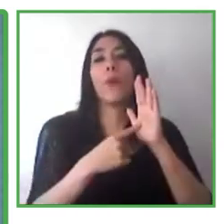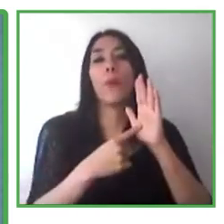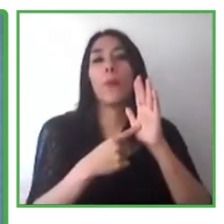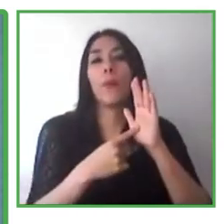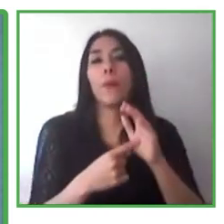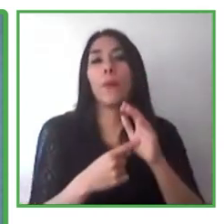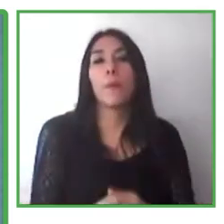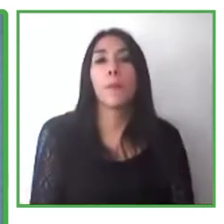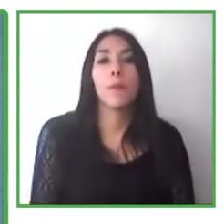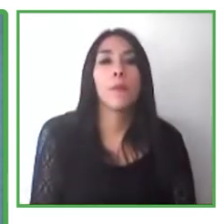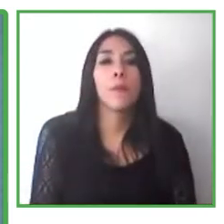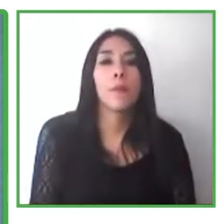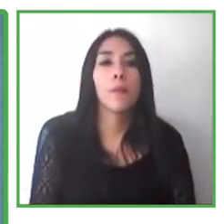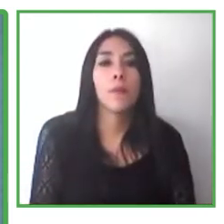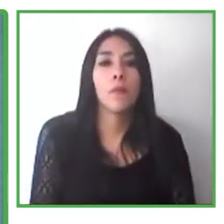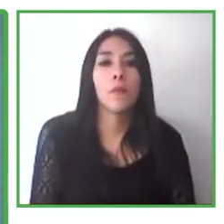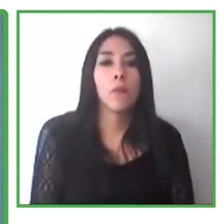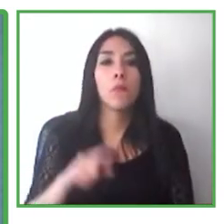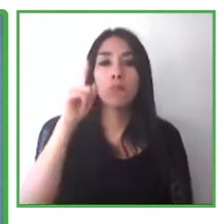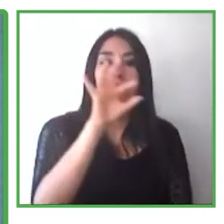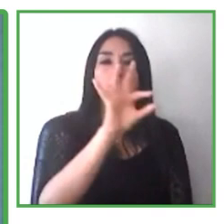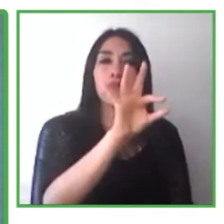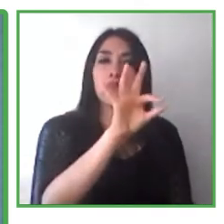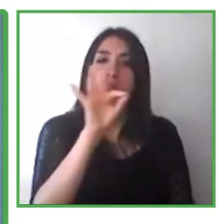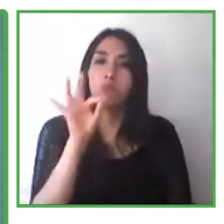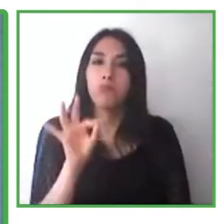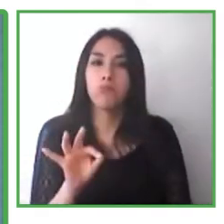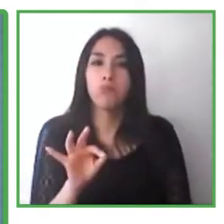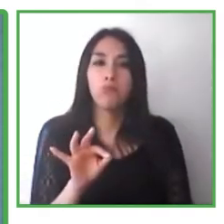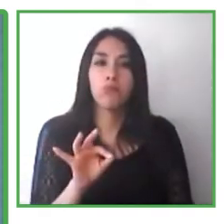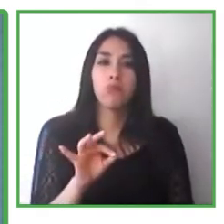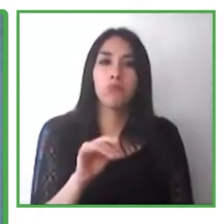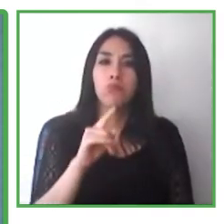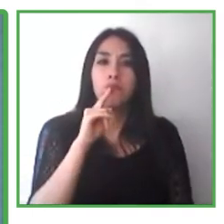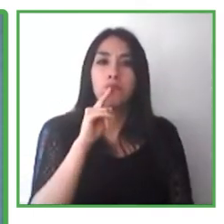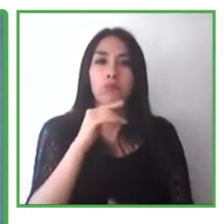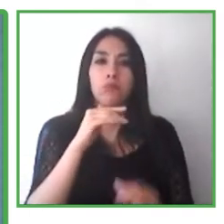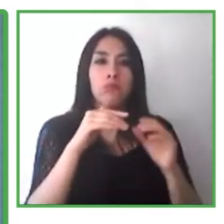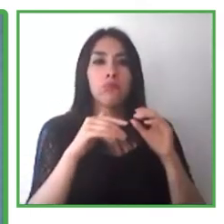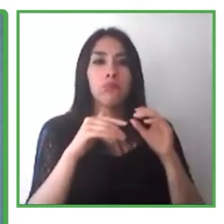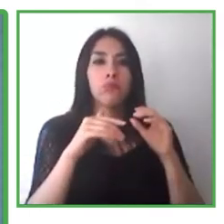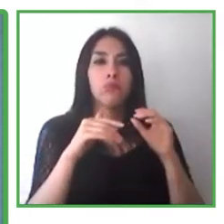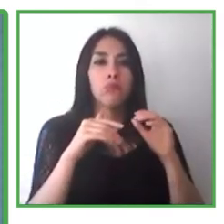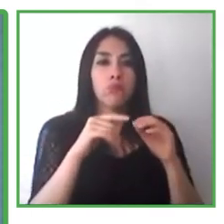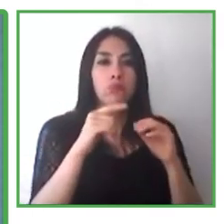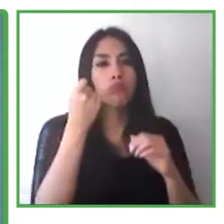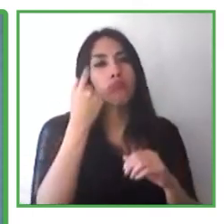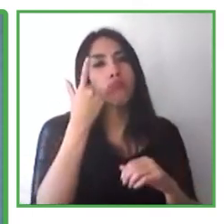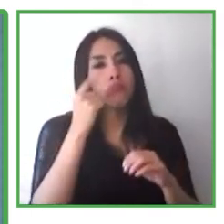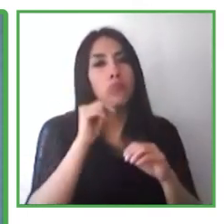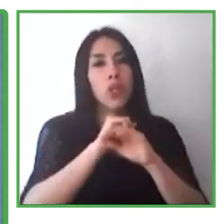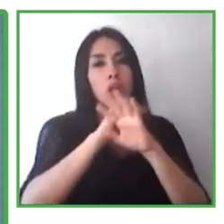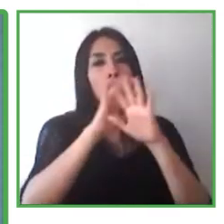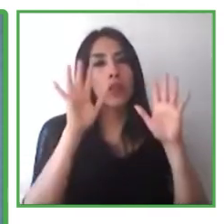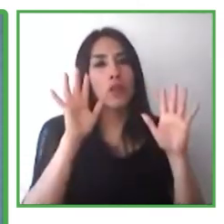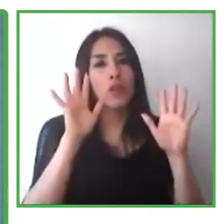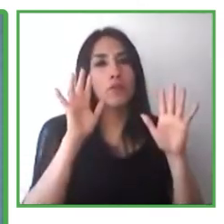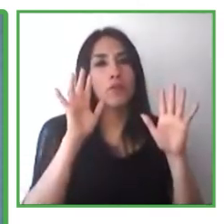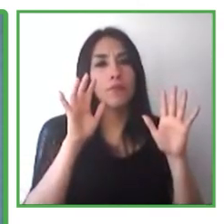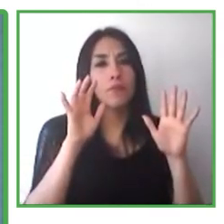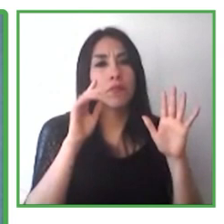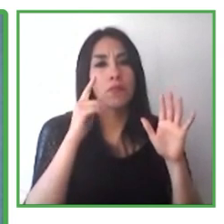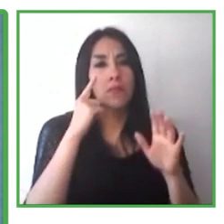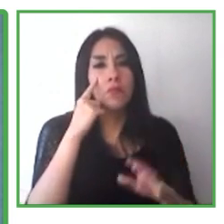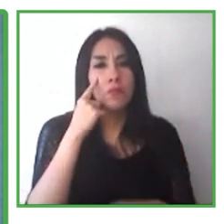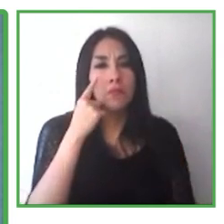a alguien que nos envía un correo que sea thebitch.hotmail.com o laperra.hotmail.com e